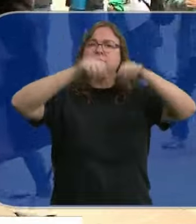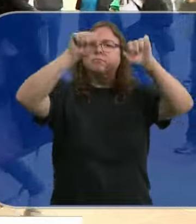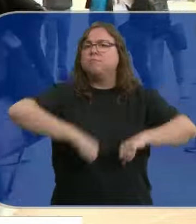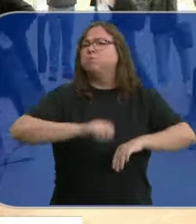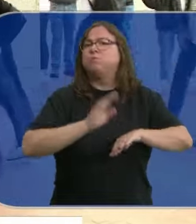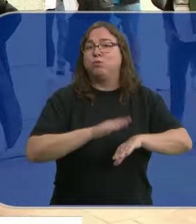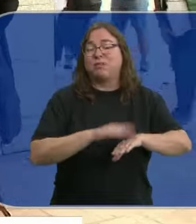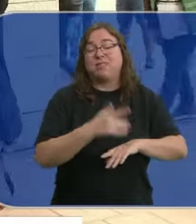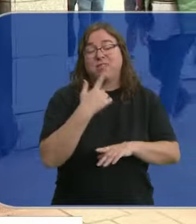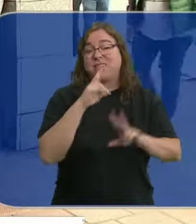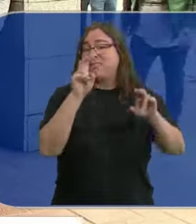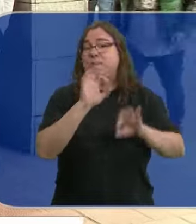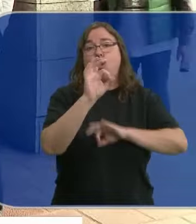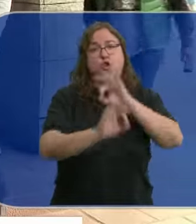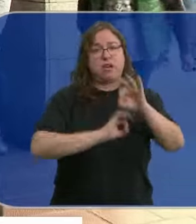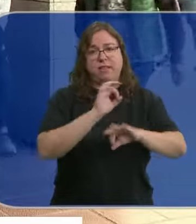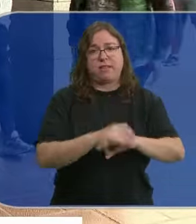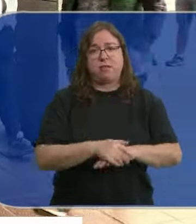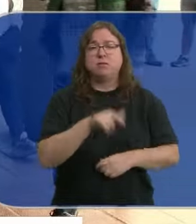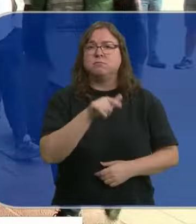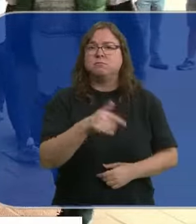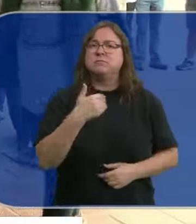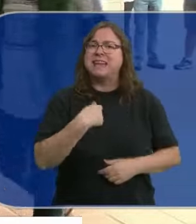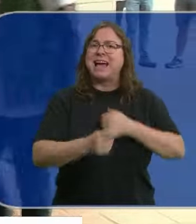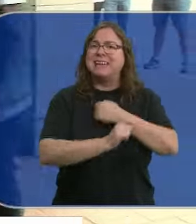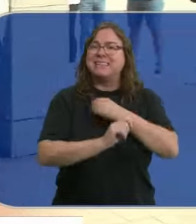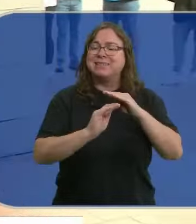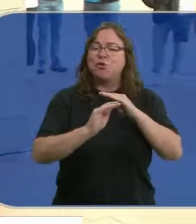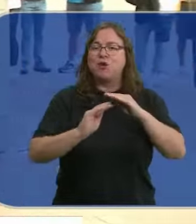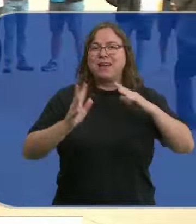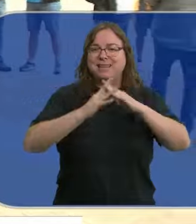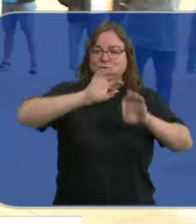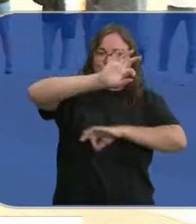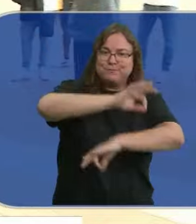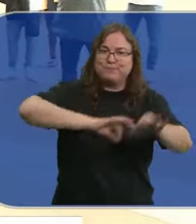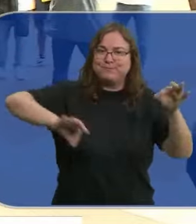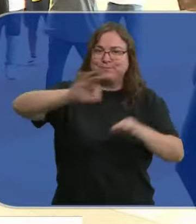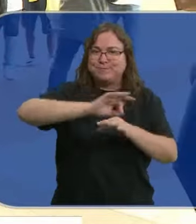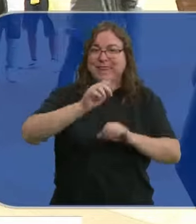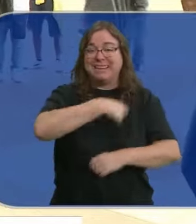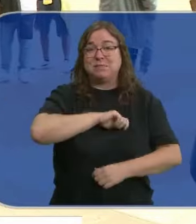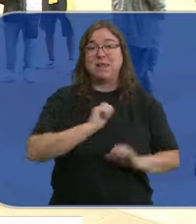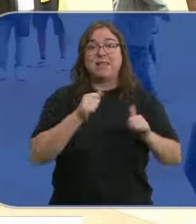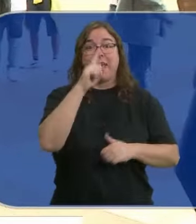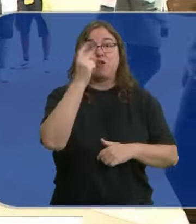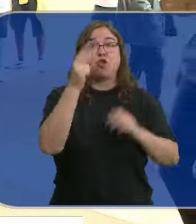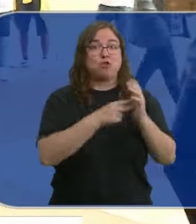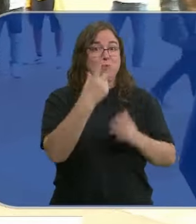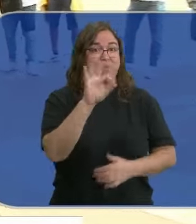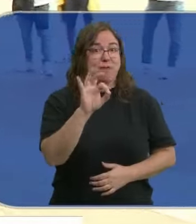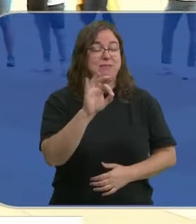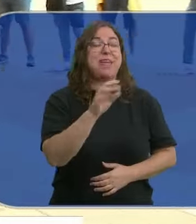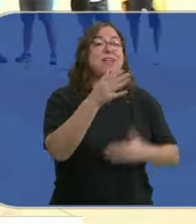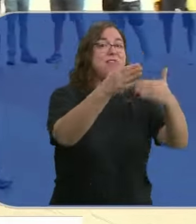son motivos de organización. Bimbo lleva una estrategia de reestructuración en España desde el año 2020. Ha habido cuatro cierres